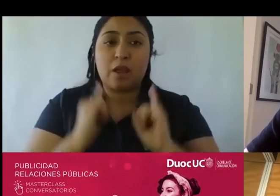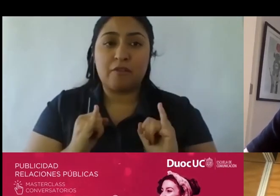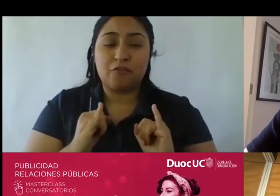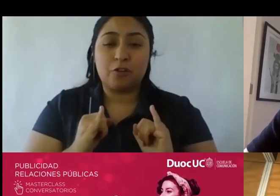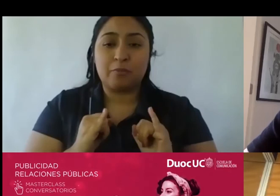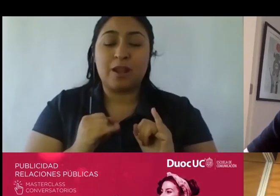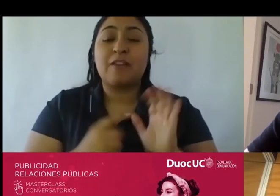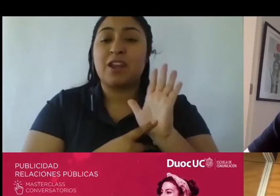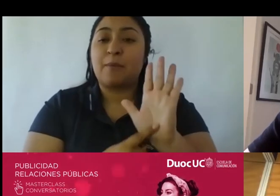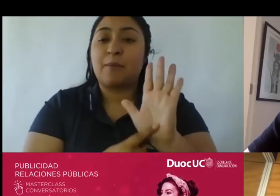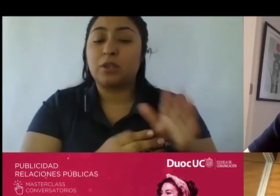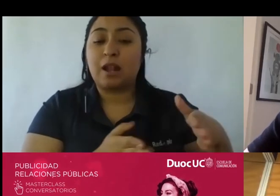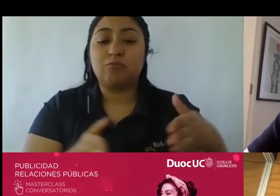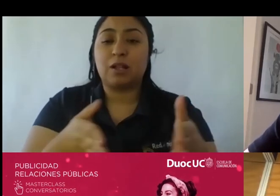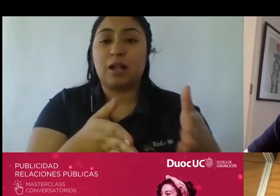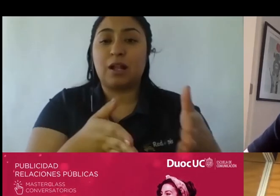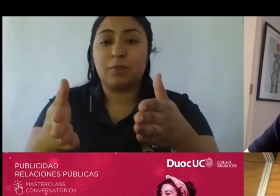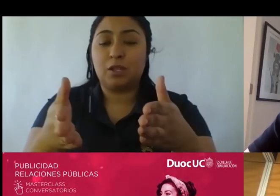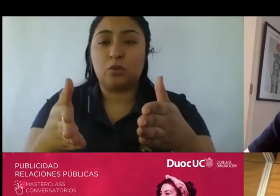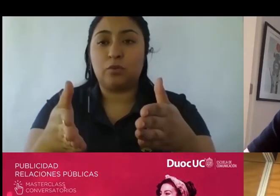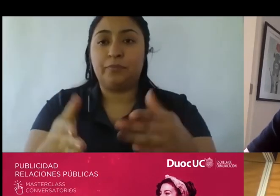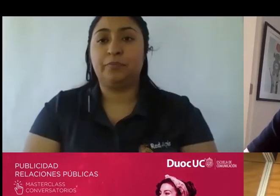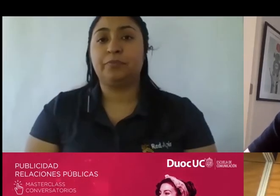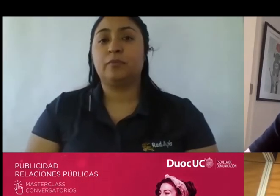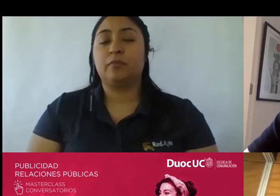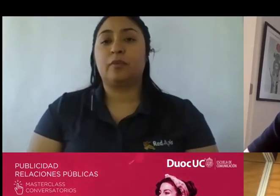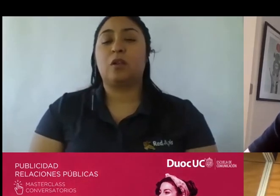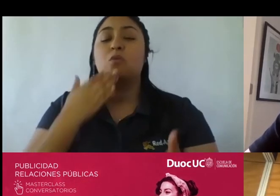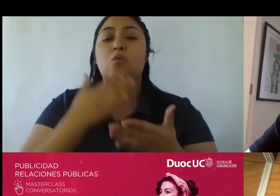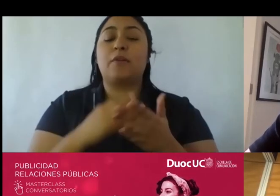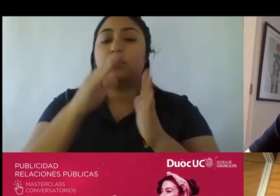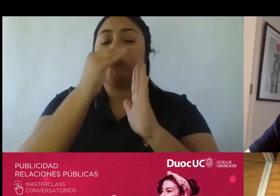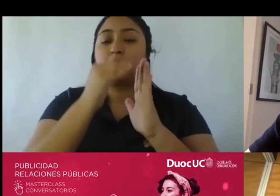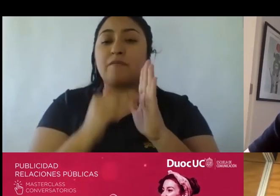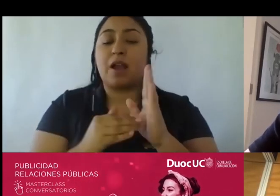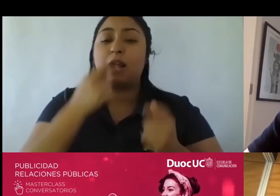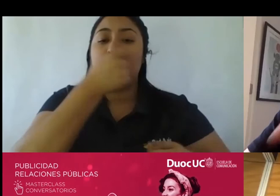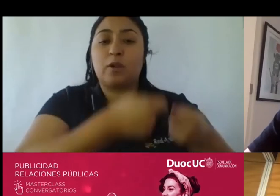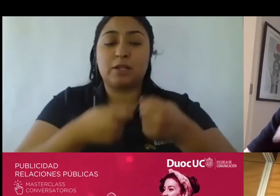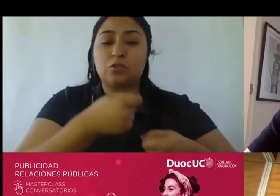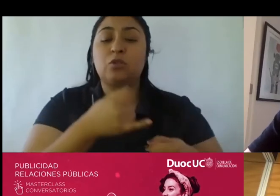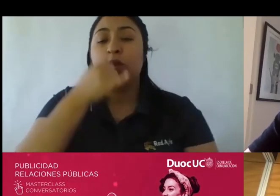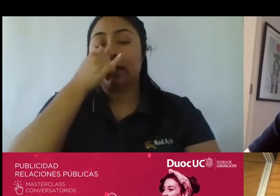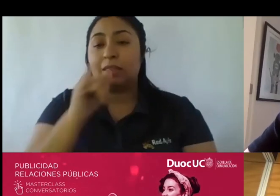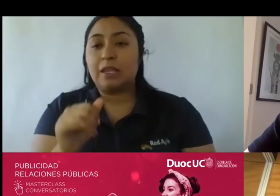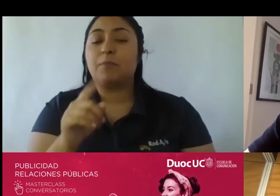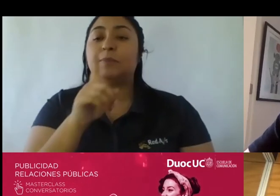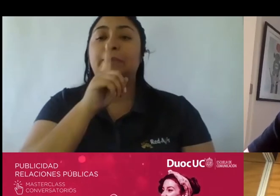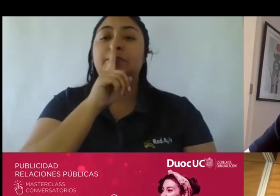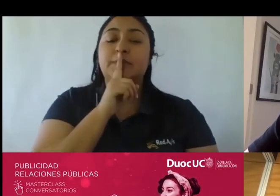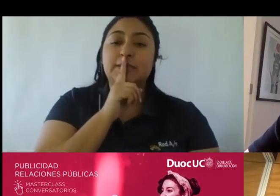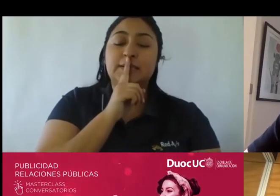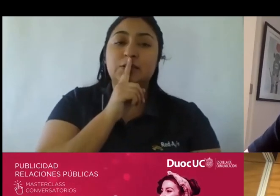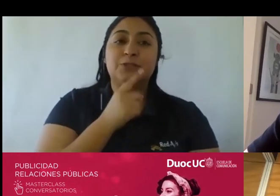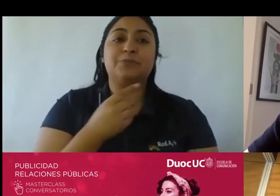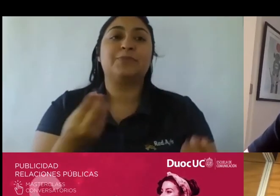términos de decir oye cuando bajamos la inversión o cuando tuvimos estos periodos de silencio nos pasó tal cosa nos